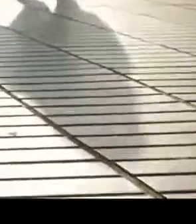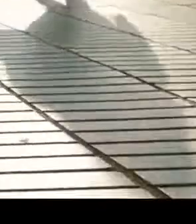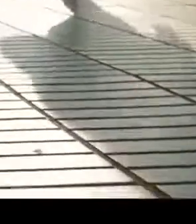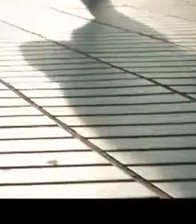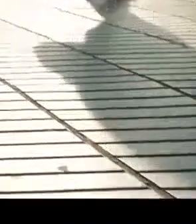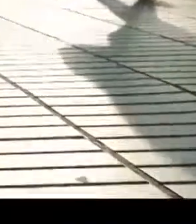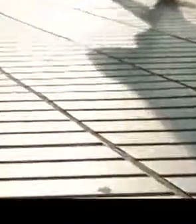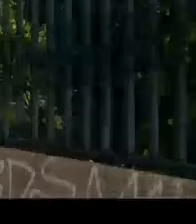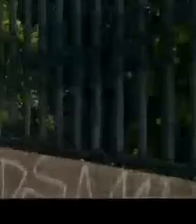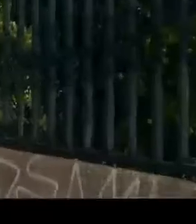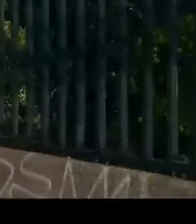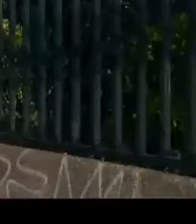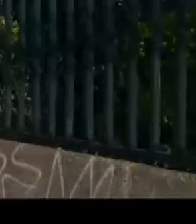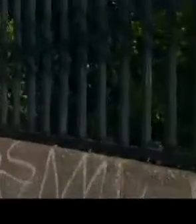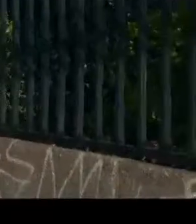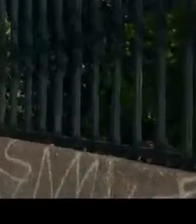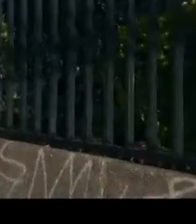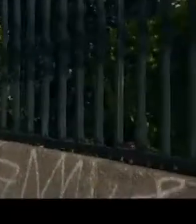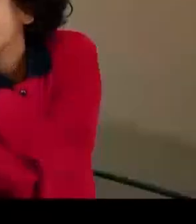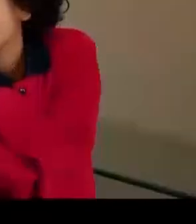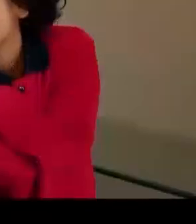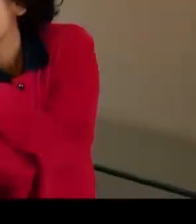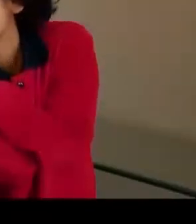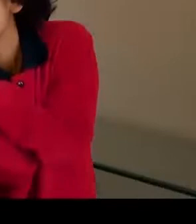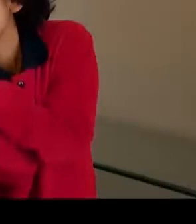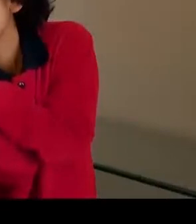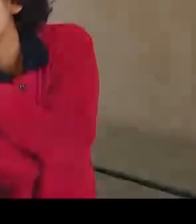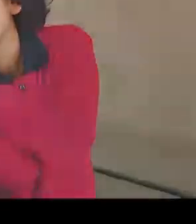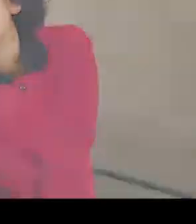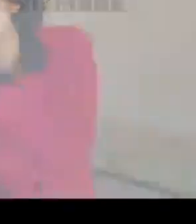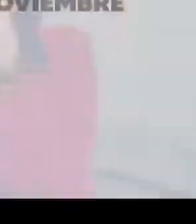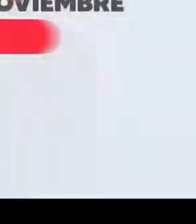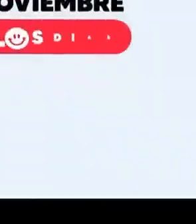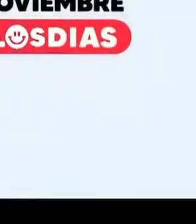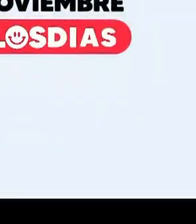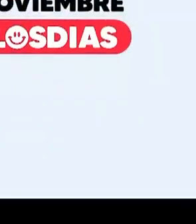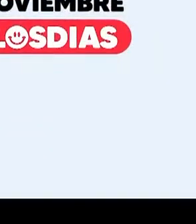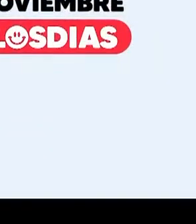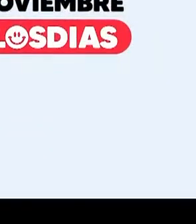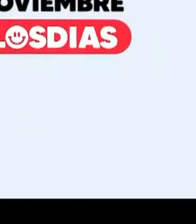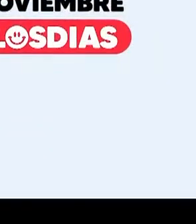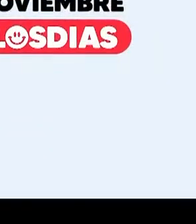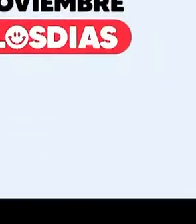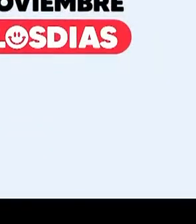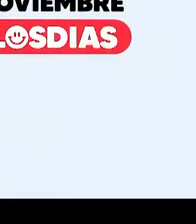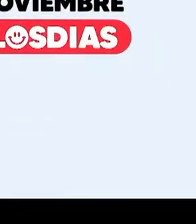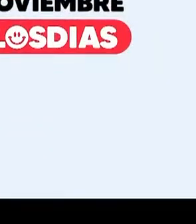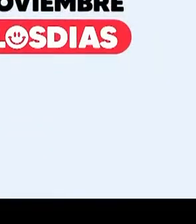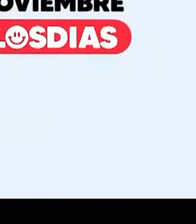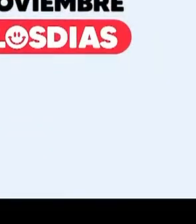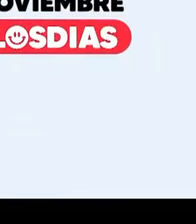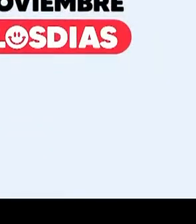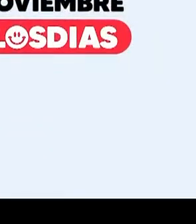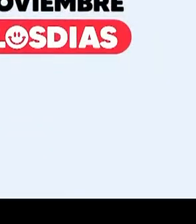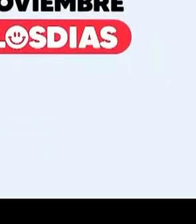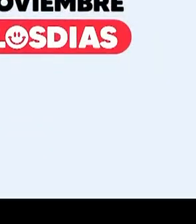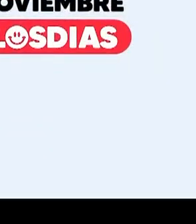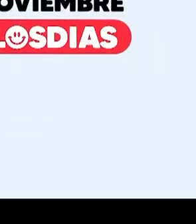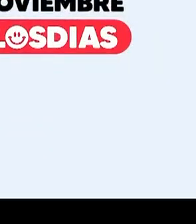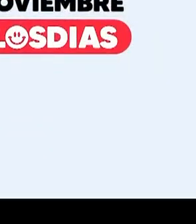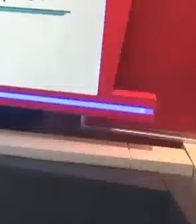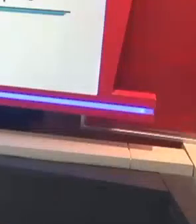todos los días. Teletón 2022, 4 y 5 de noviembre y todos los días.